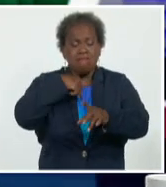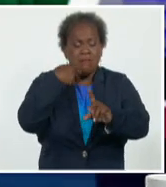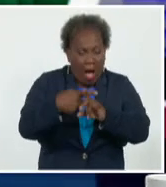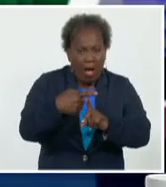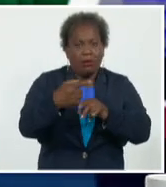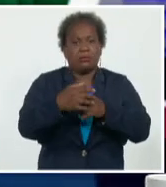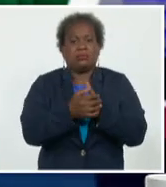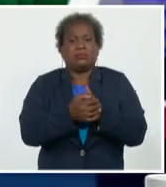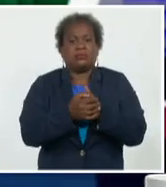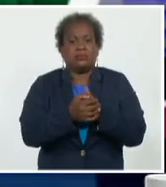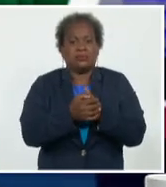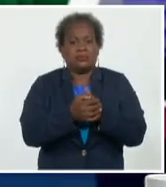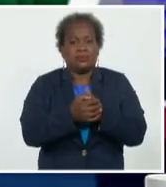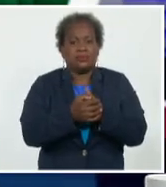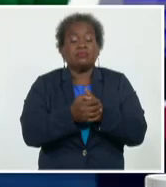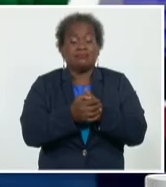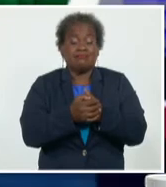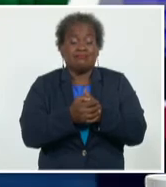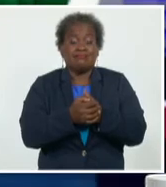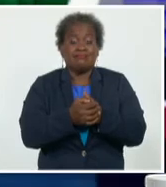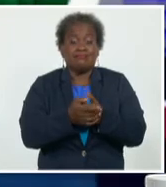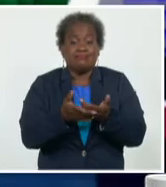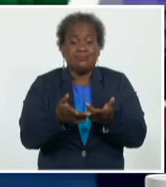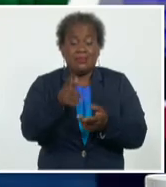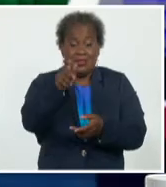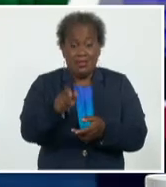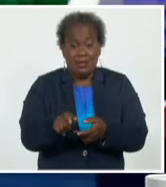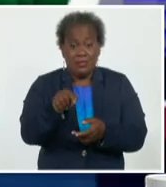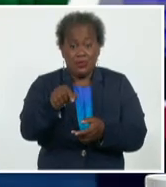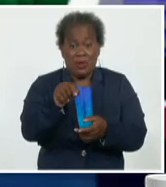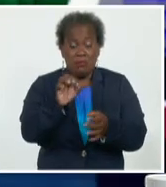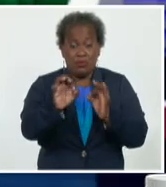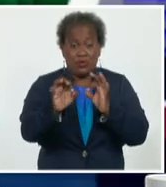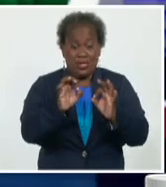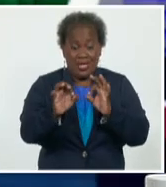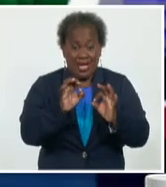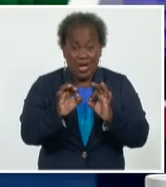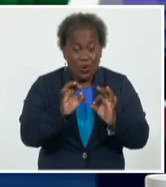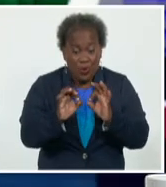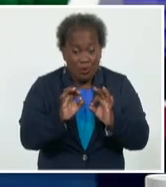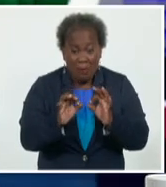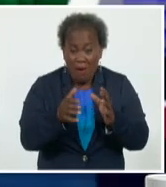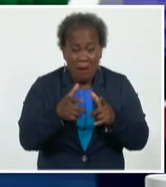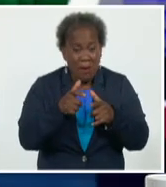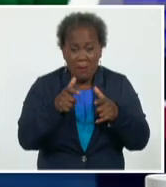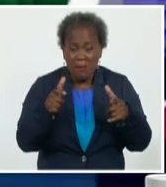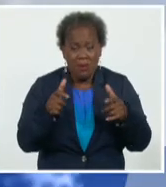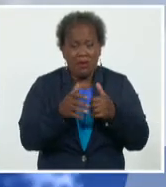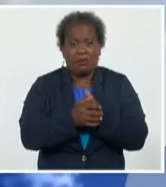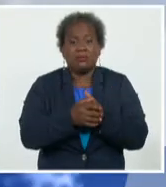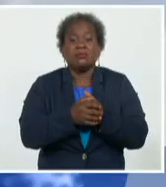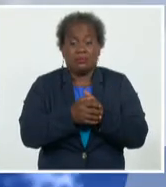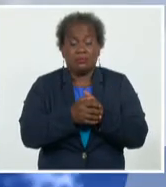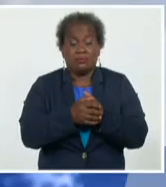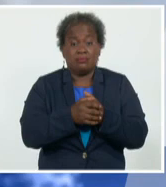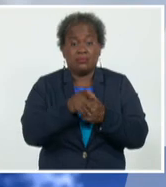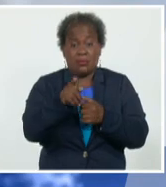que hemos mencionado, pues indiscutiblemente protegerlos todavía mucho más. Se emitieron